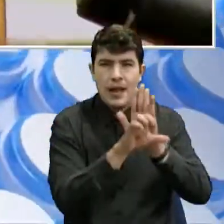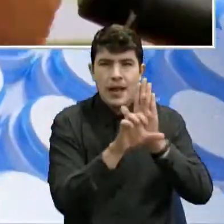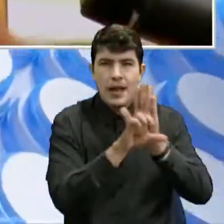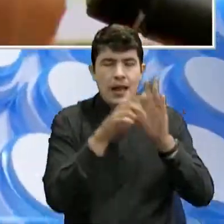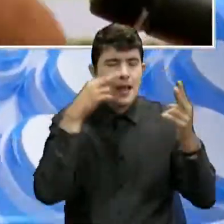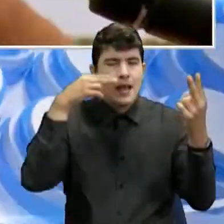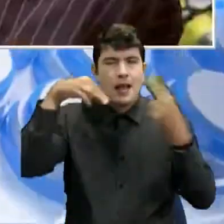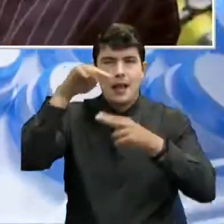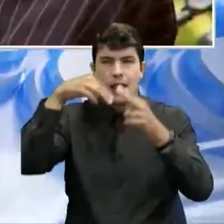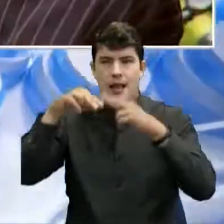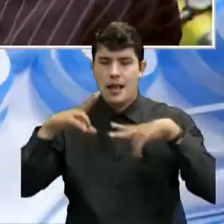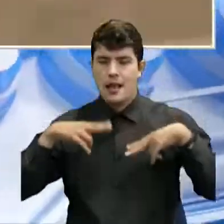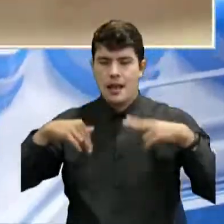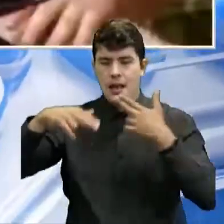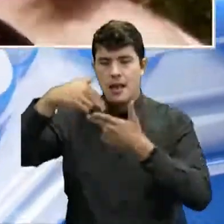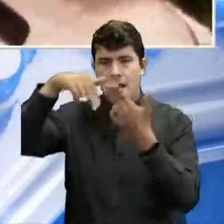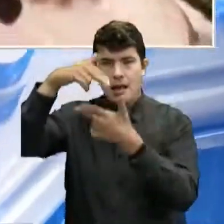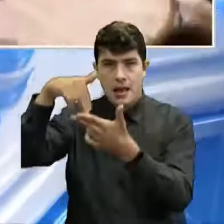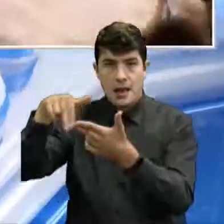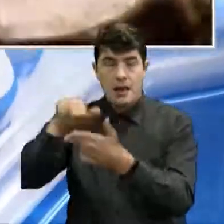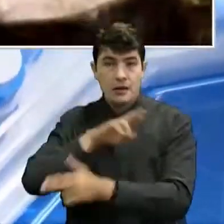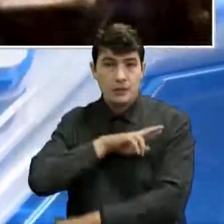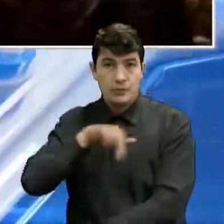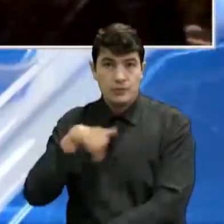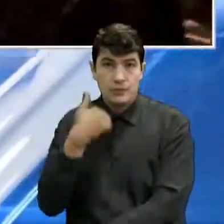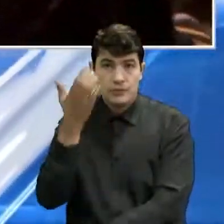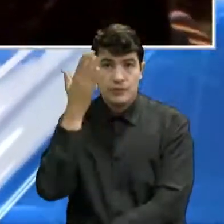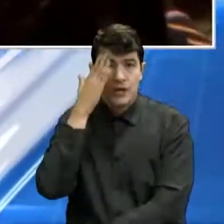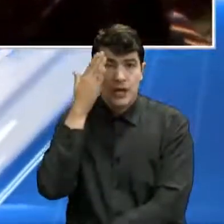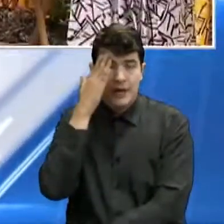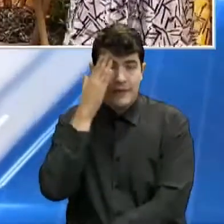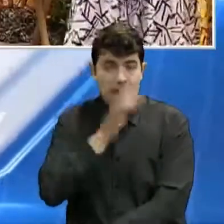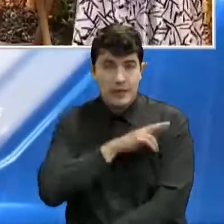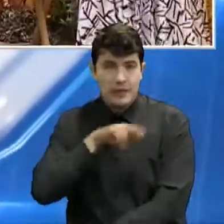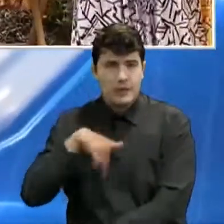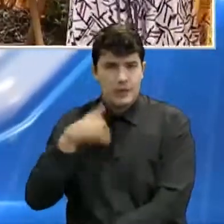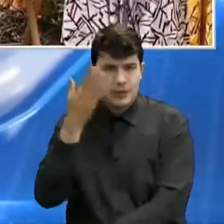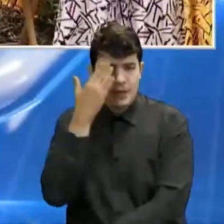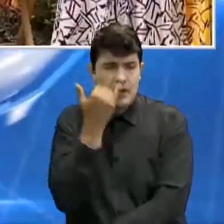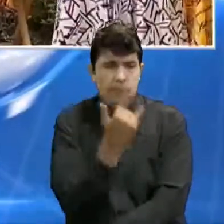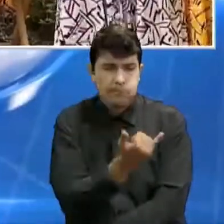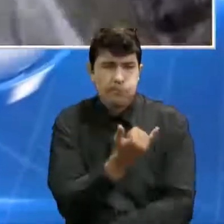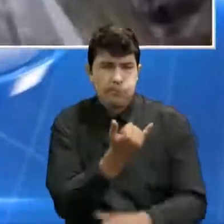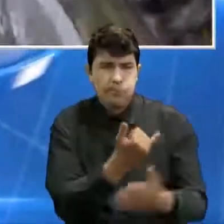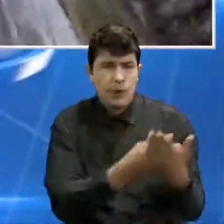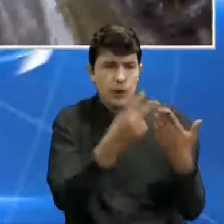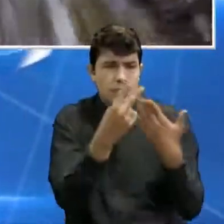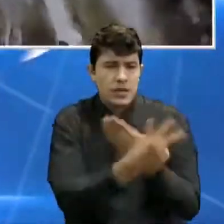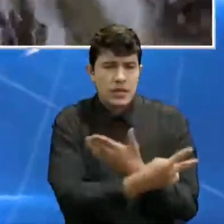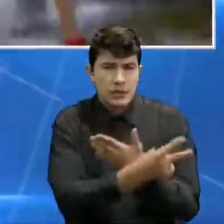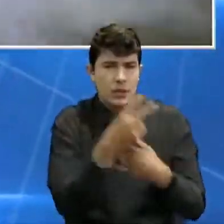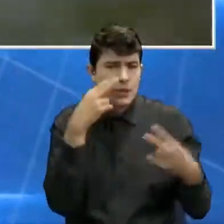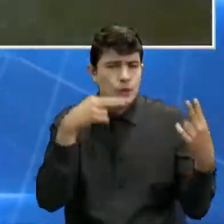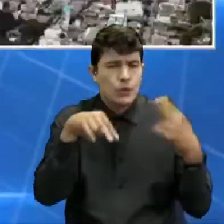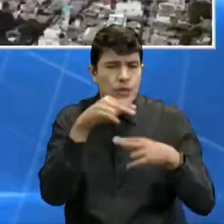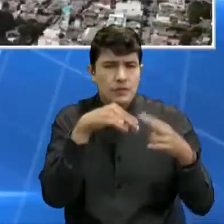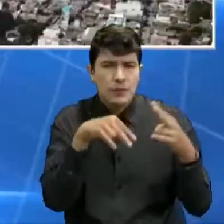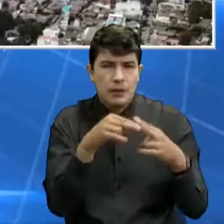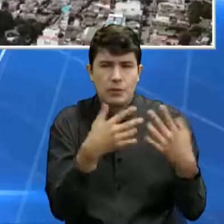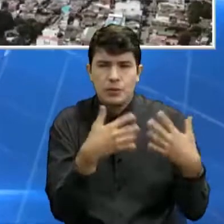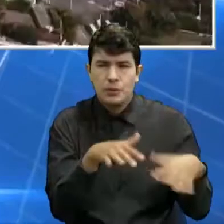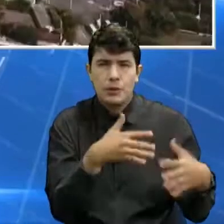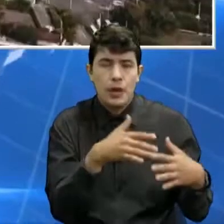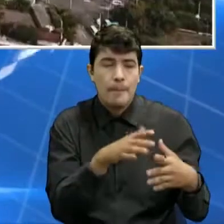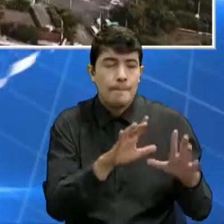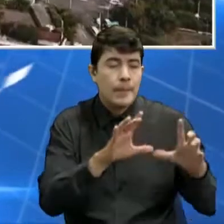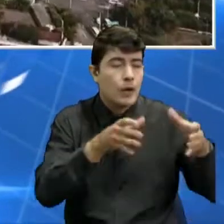turismo. Sabemos que este ha sido un sector muy golpeado, el primero que cerró y el último que va a